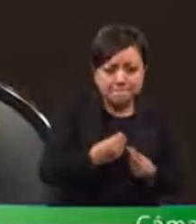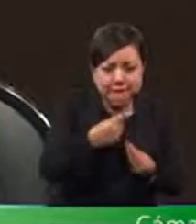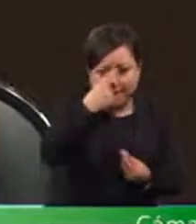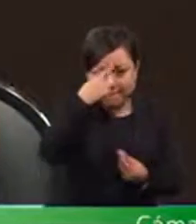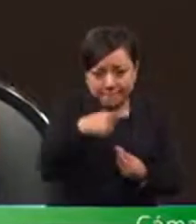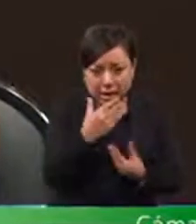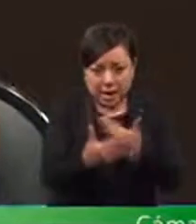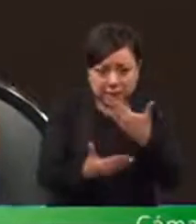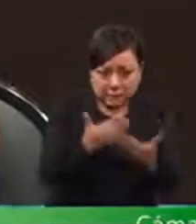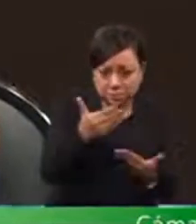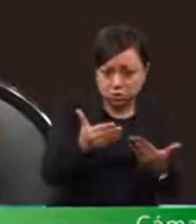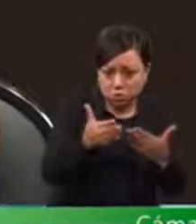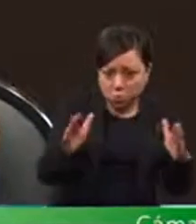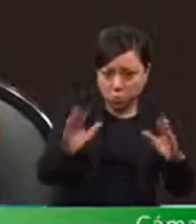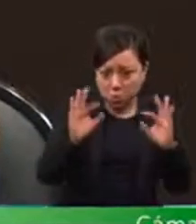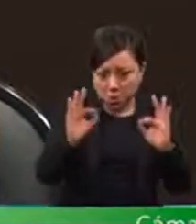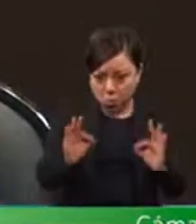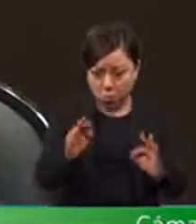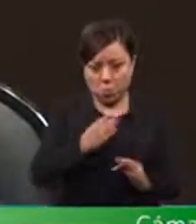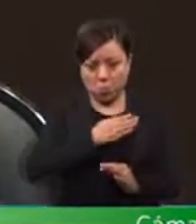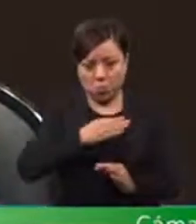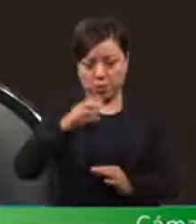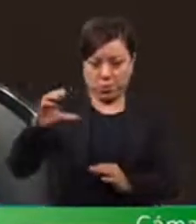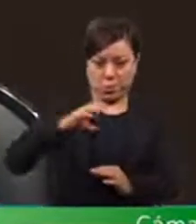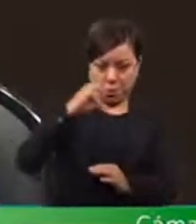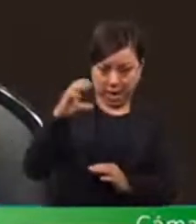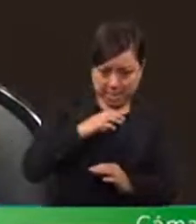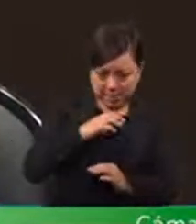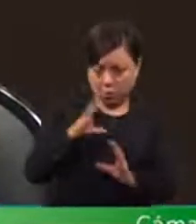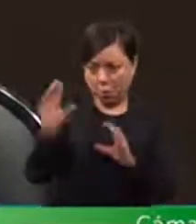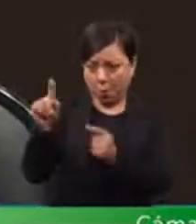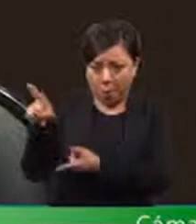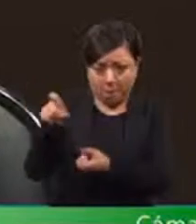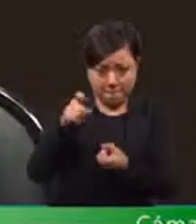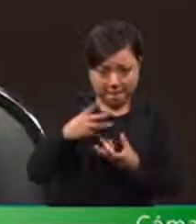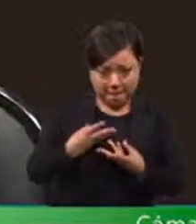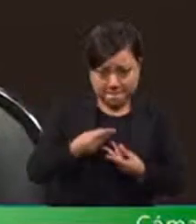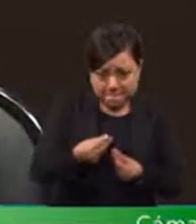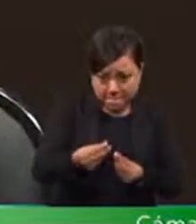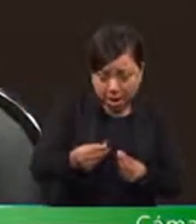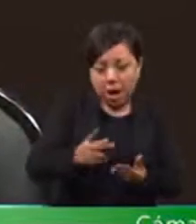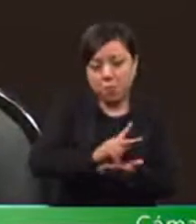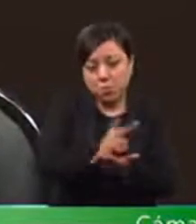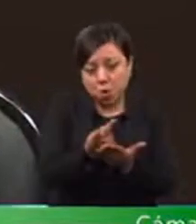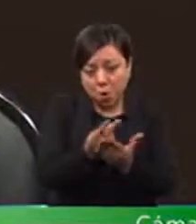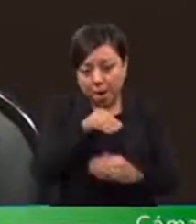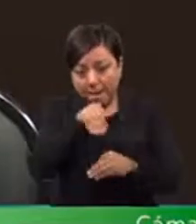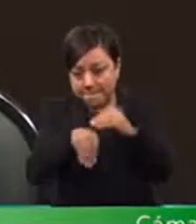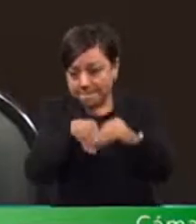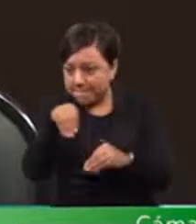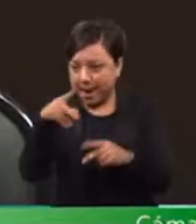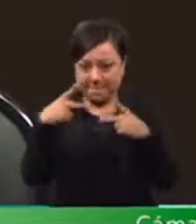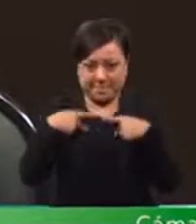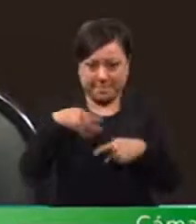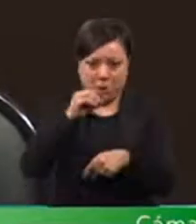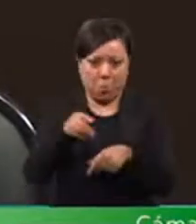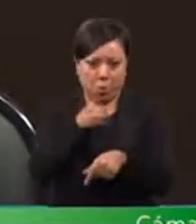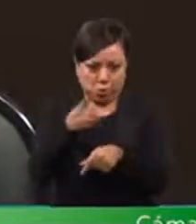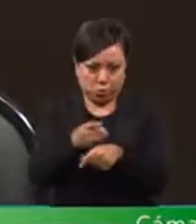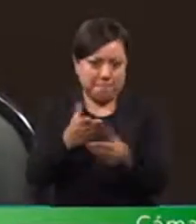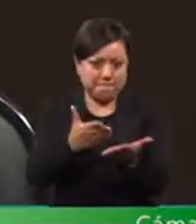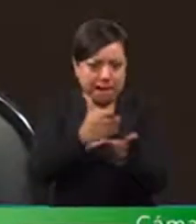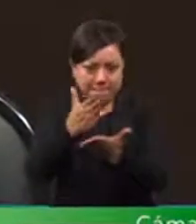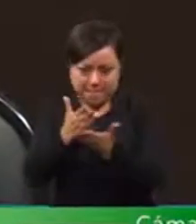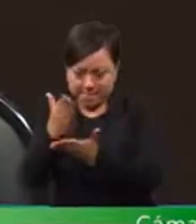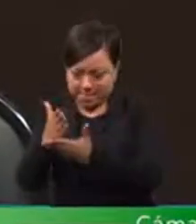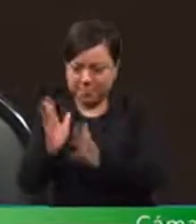decentes o en programas que realmente generen oportunidades. Ahí cada quien se llevará